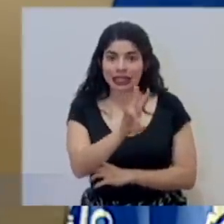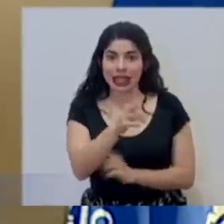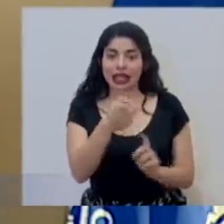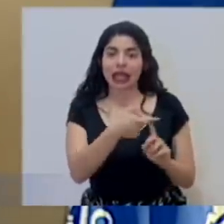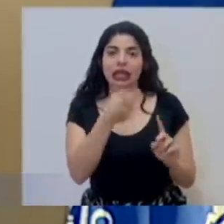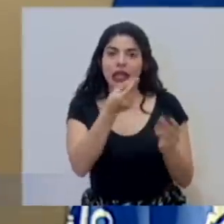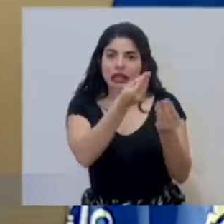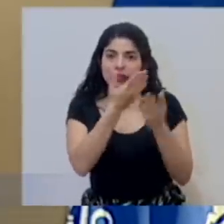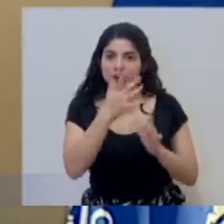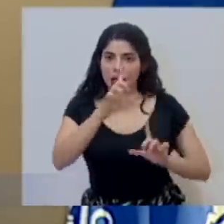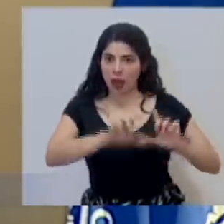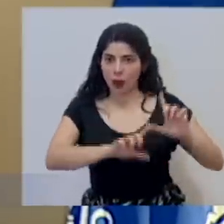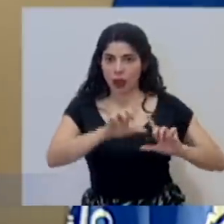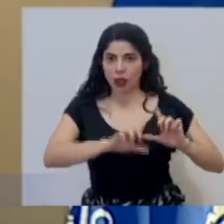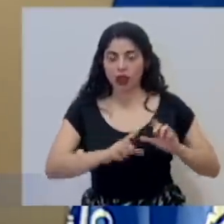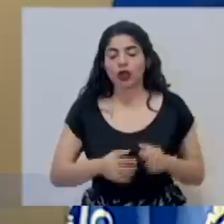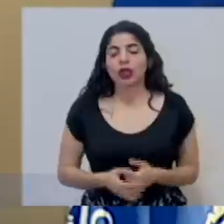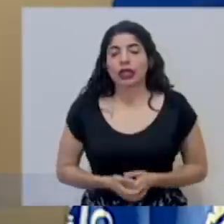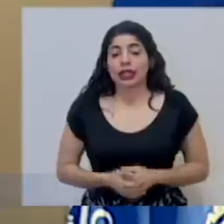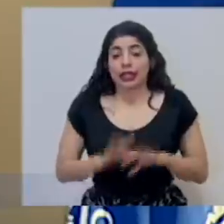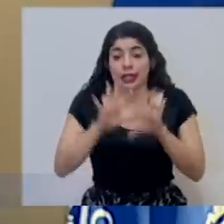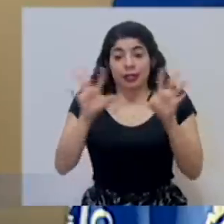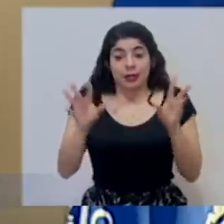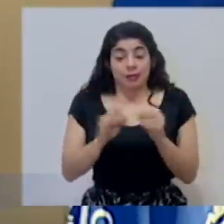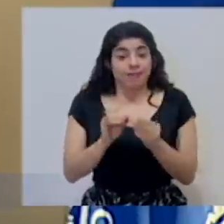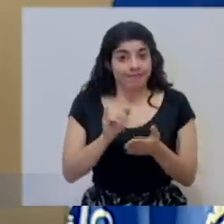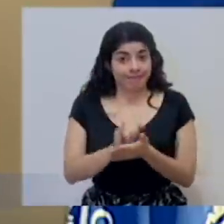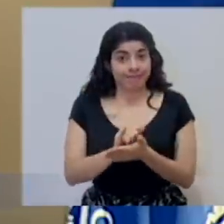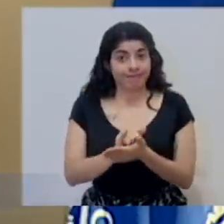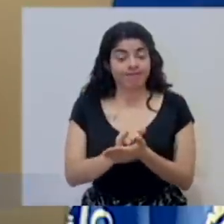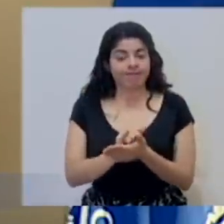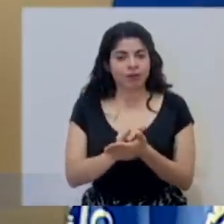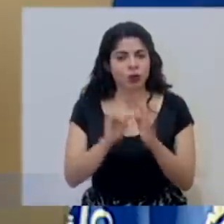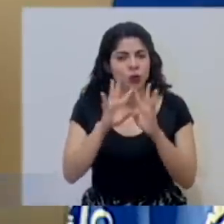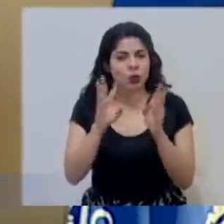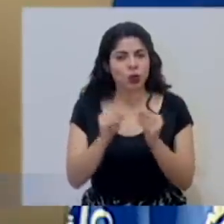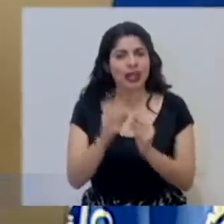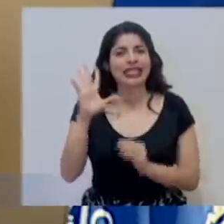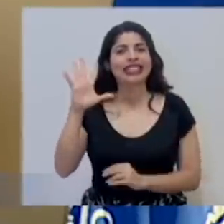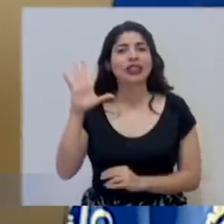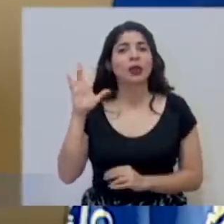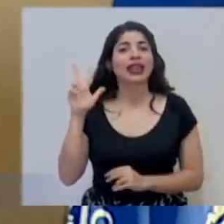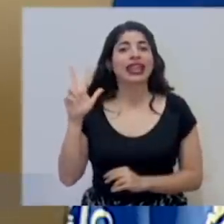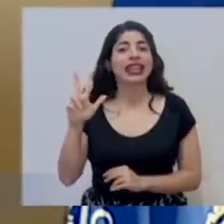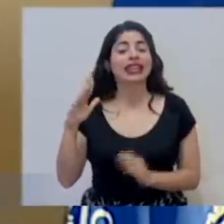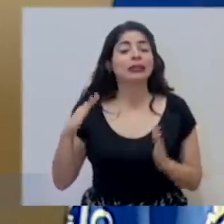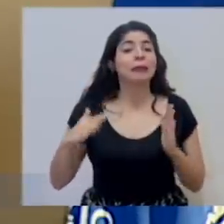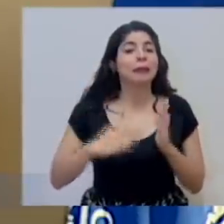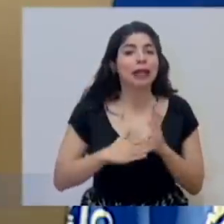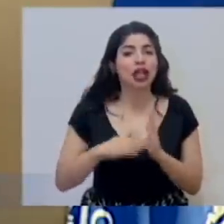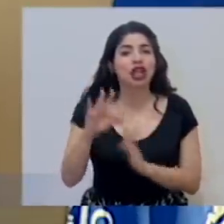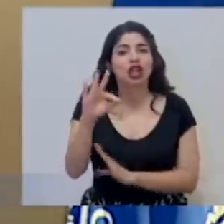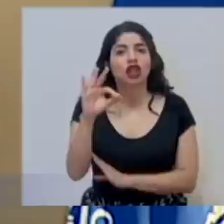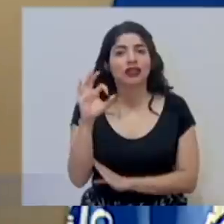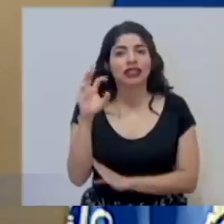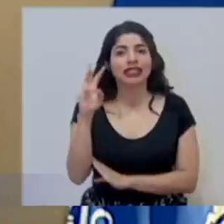por laboratorio. Con esto, llegamos a un total de 53